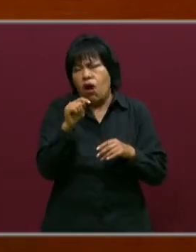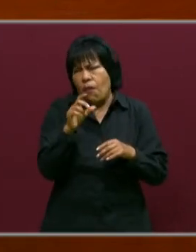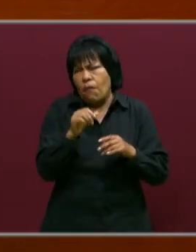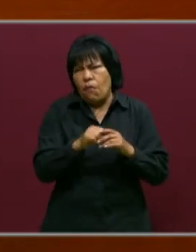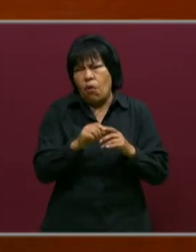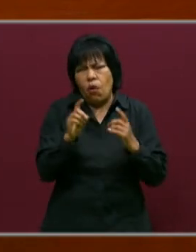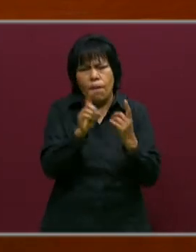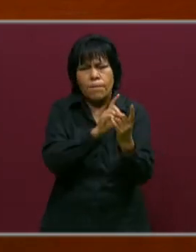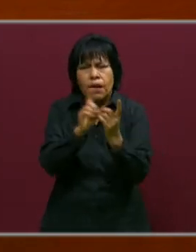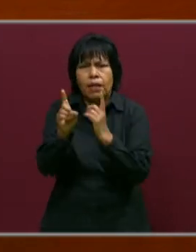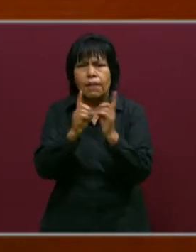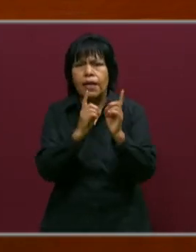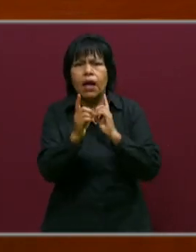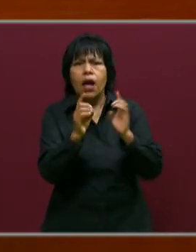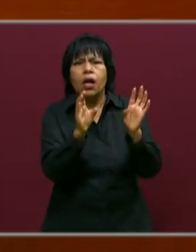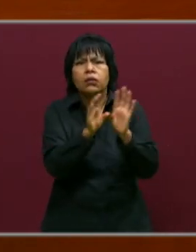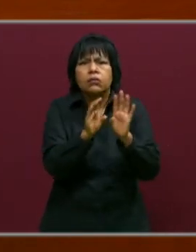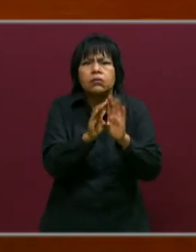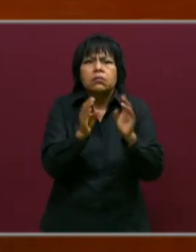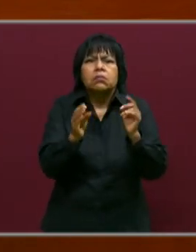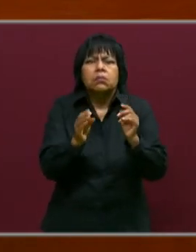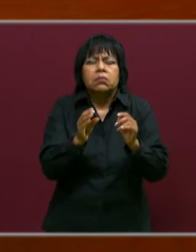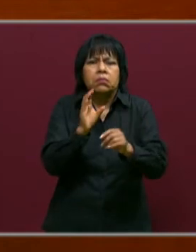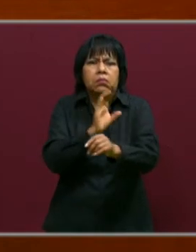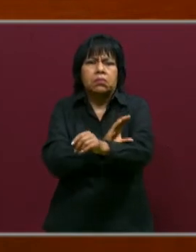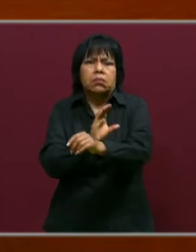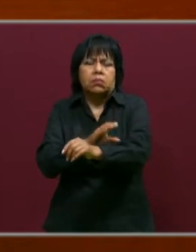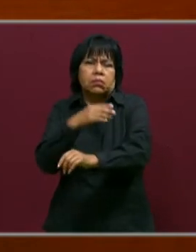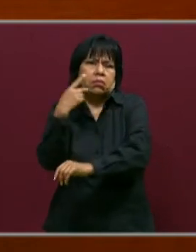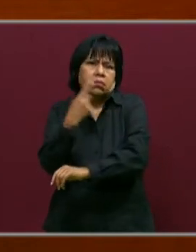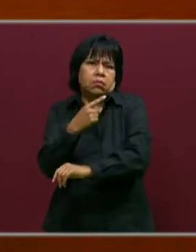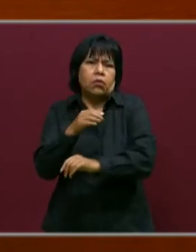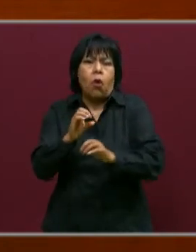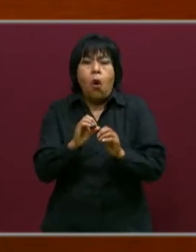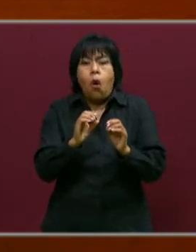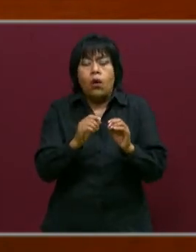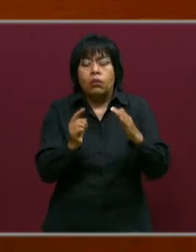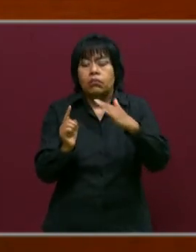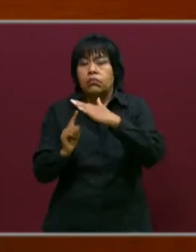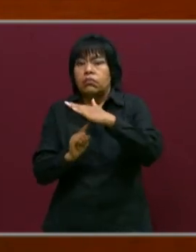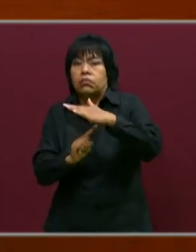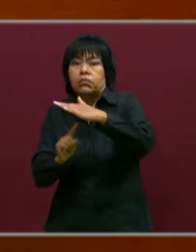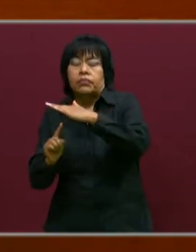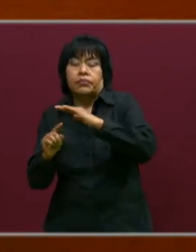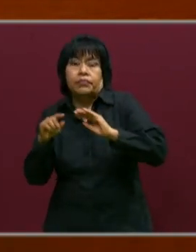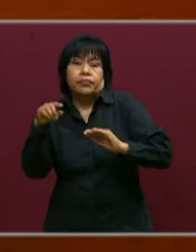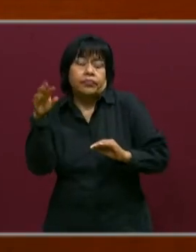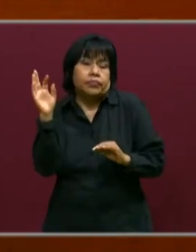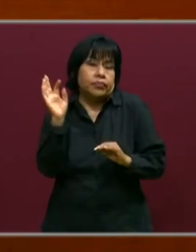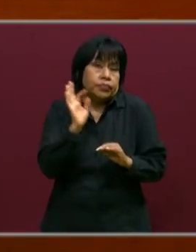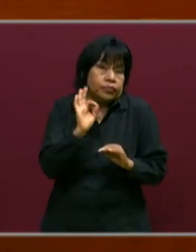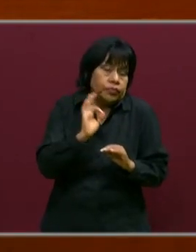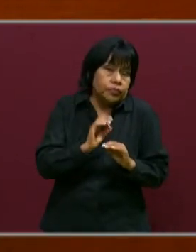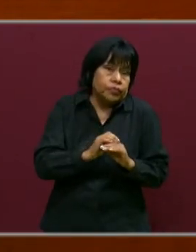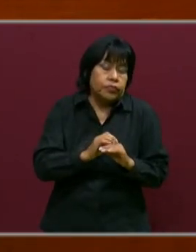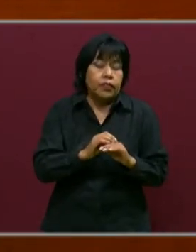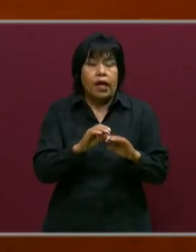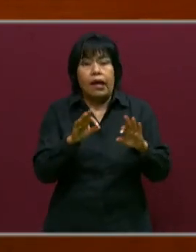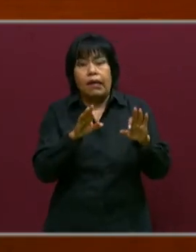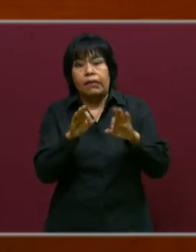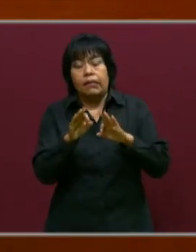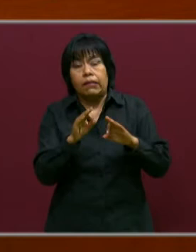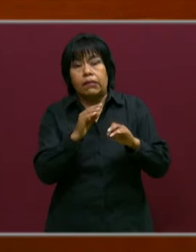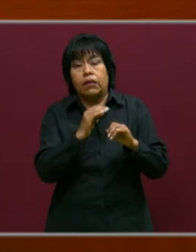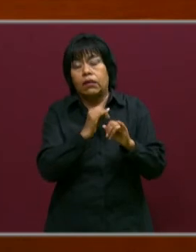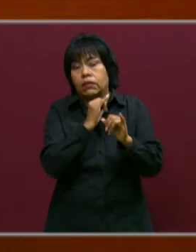interacción con los demás compañeros, sobre todo en aquellos contextos donde se puede dar este tema de estar trabajando de manera